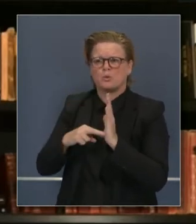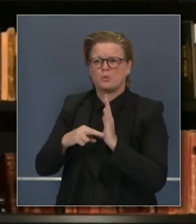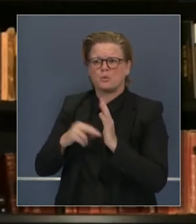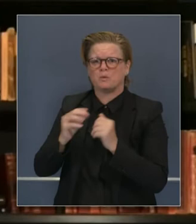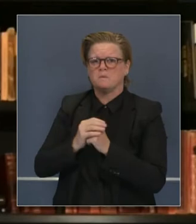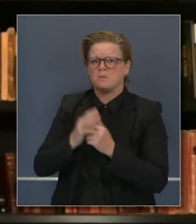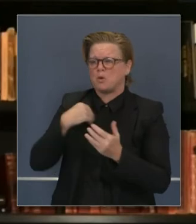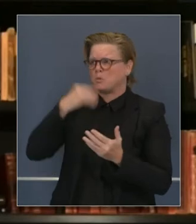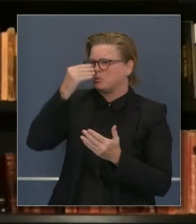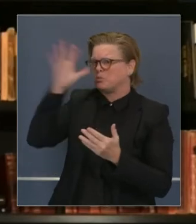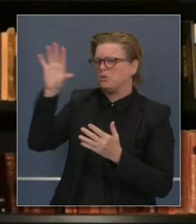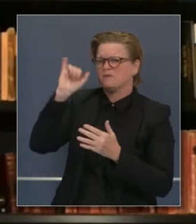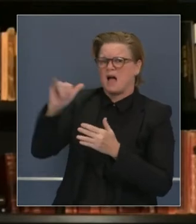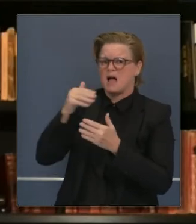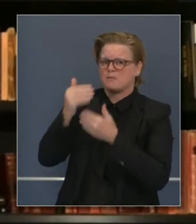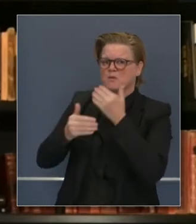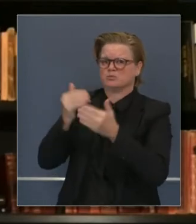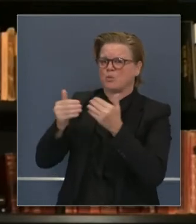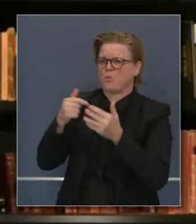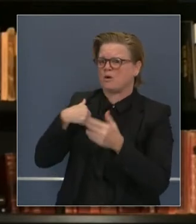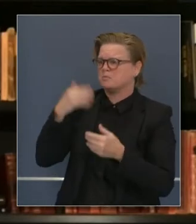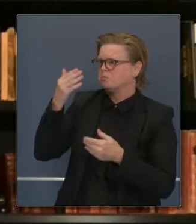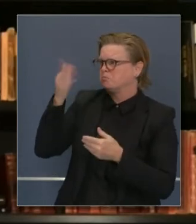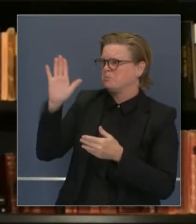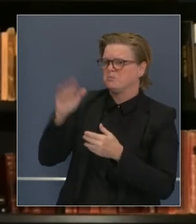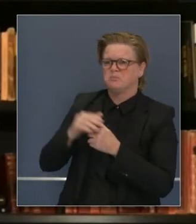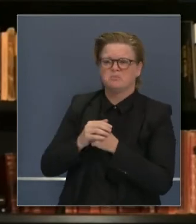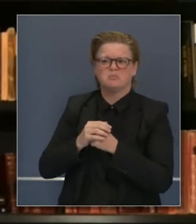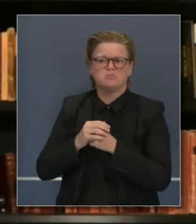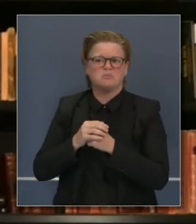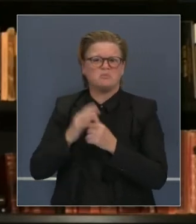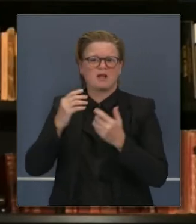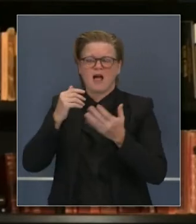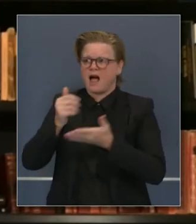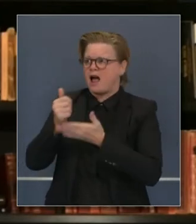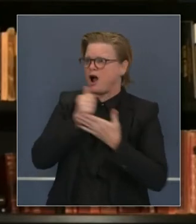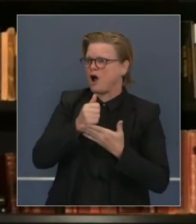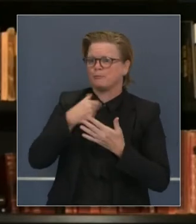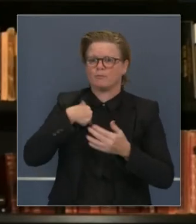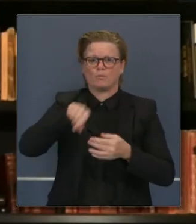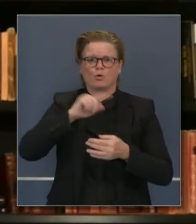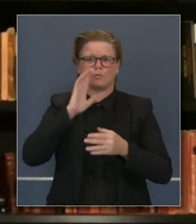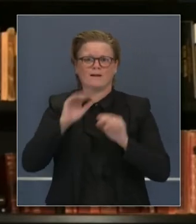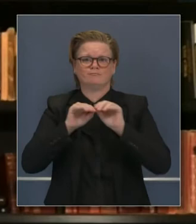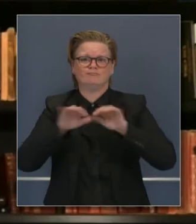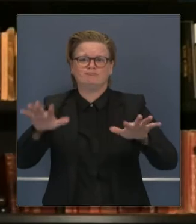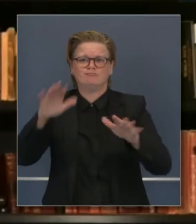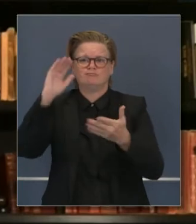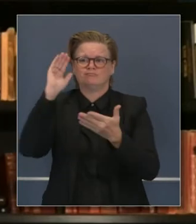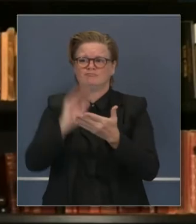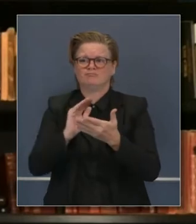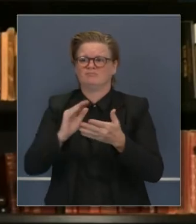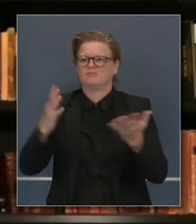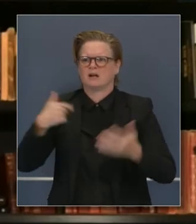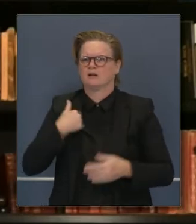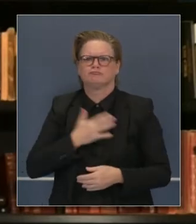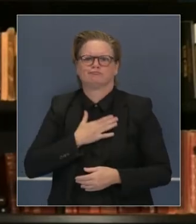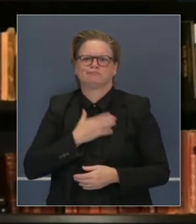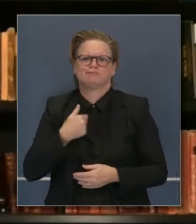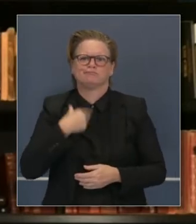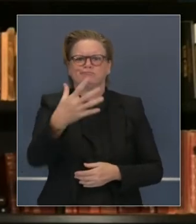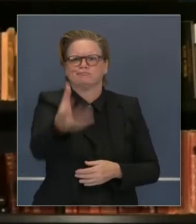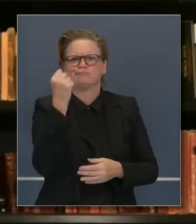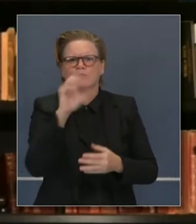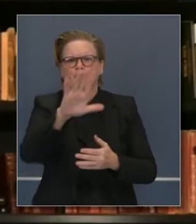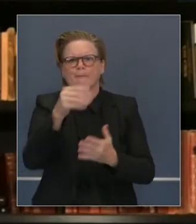los protocolos y a apoyar la mitigación y la reducción de la propagación de esta enfermedad con mucho, podemos redirigir